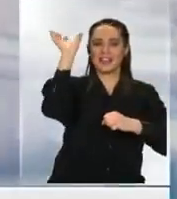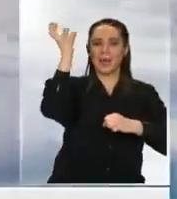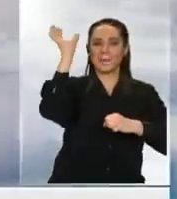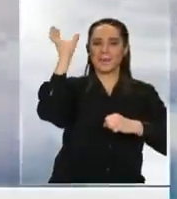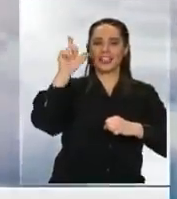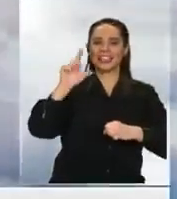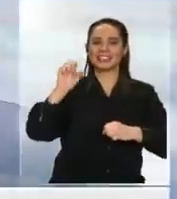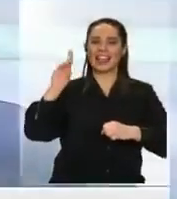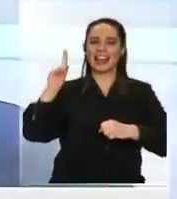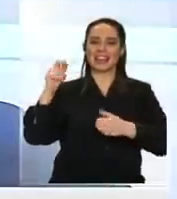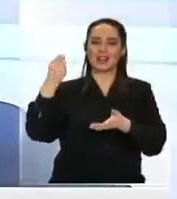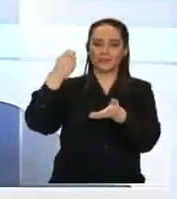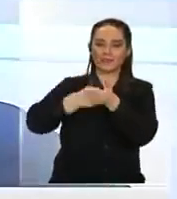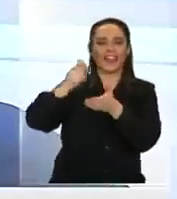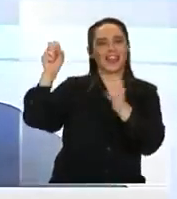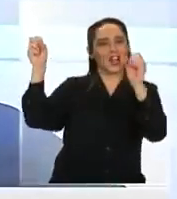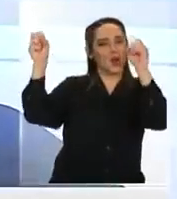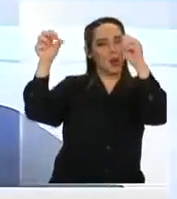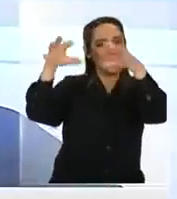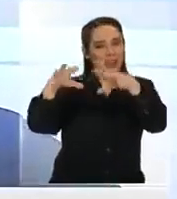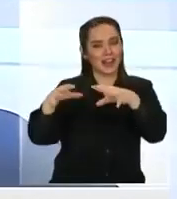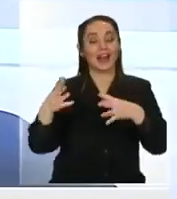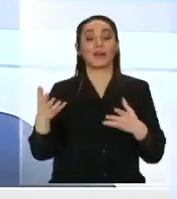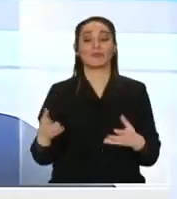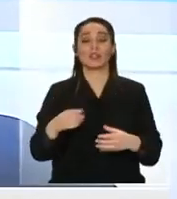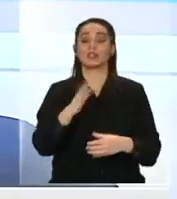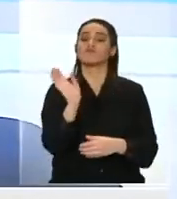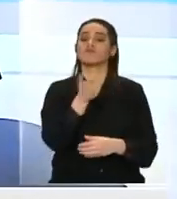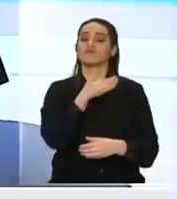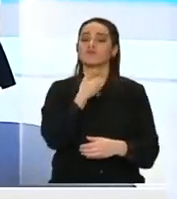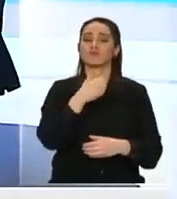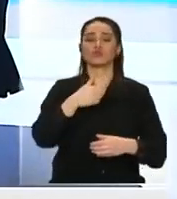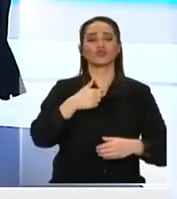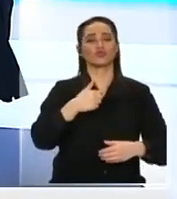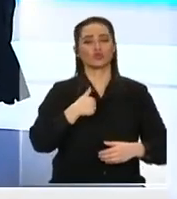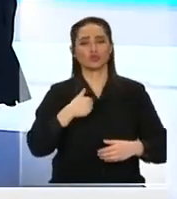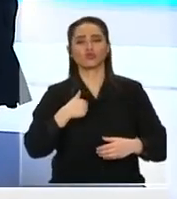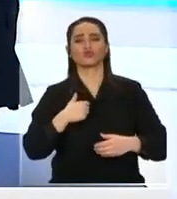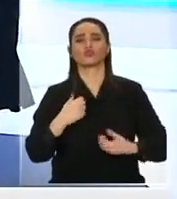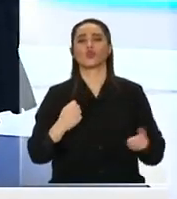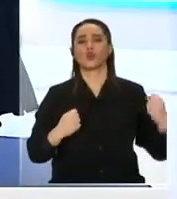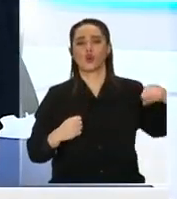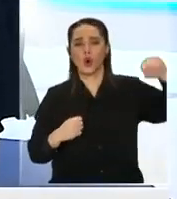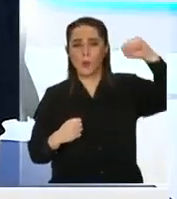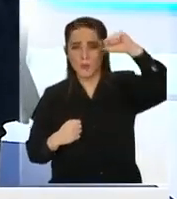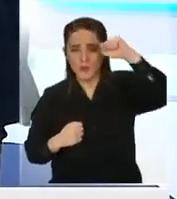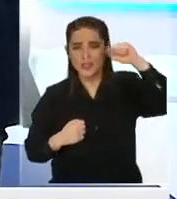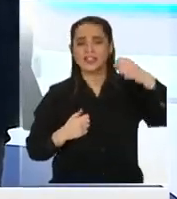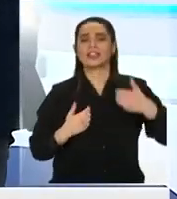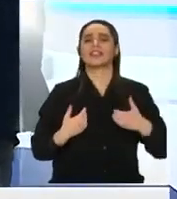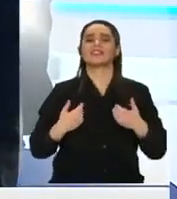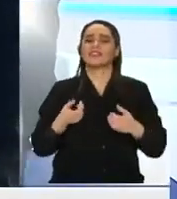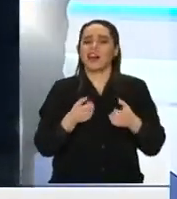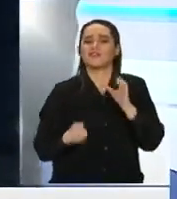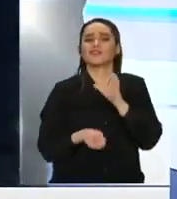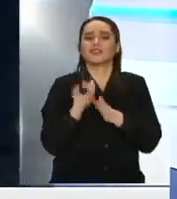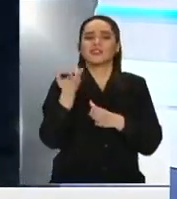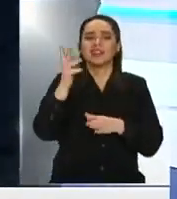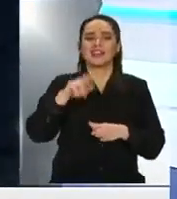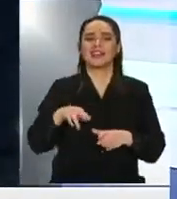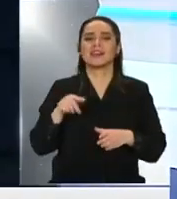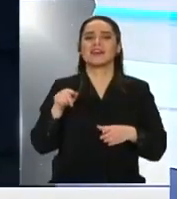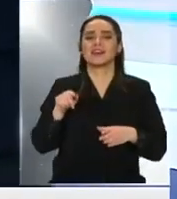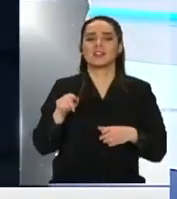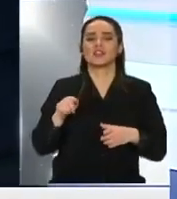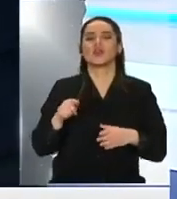Daniel Jado cuenta con el apoyo de este humilde comunista socialdemócrata cristiano renovado, hijo de la